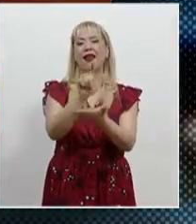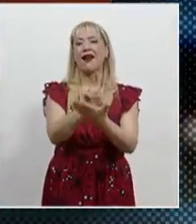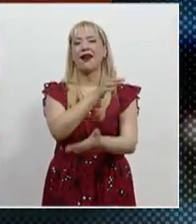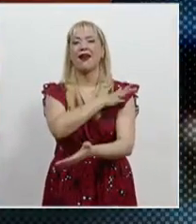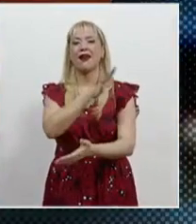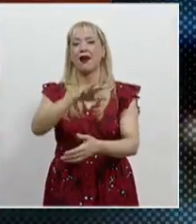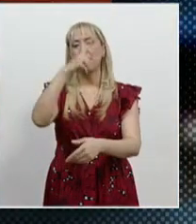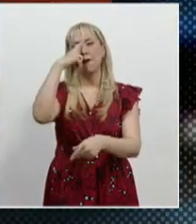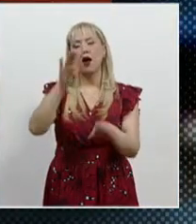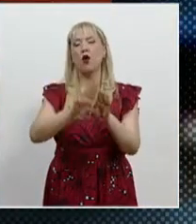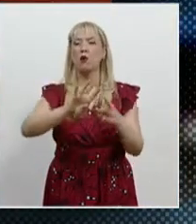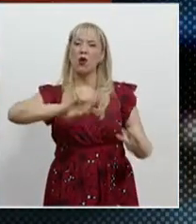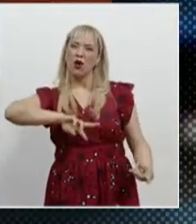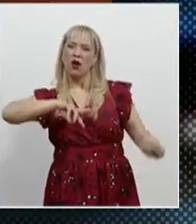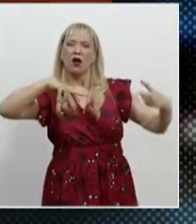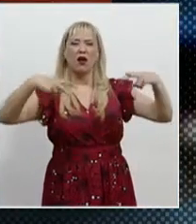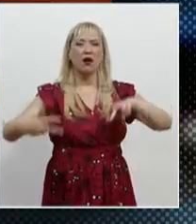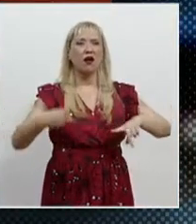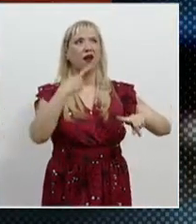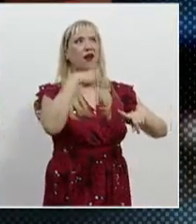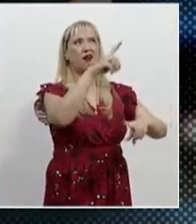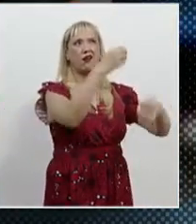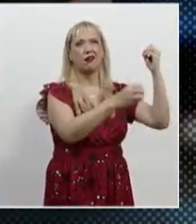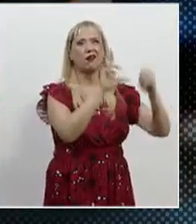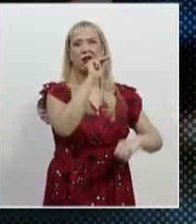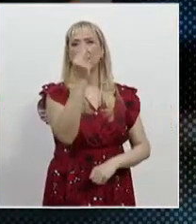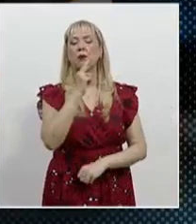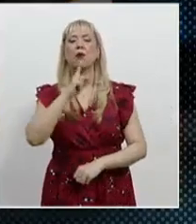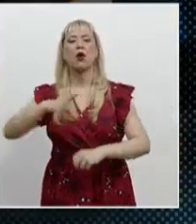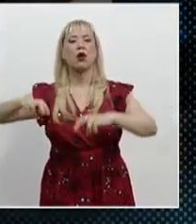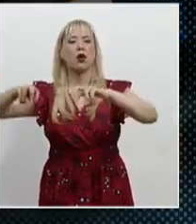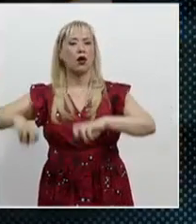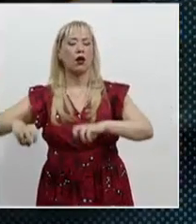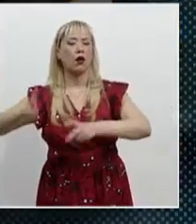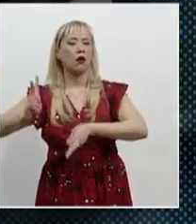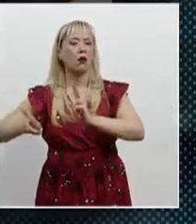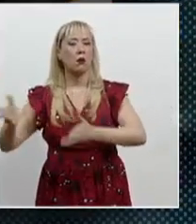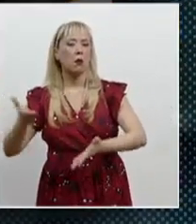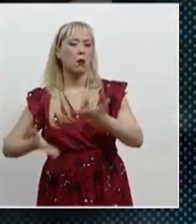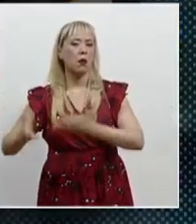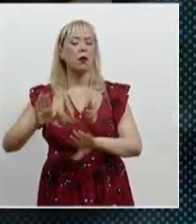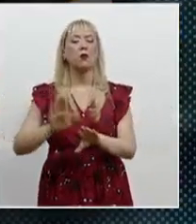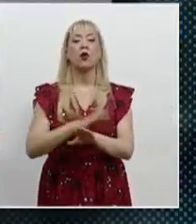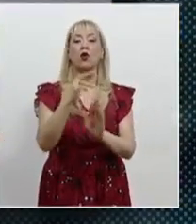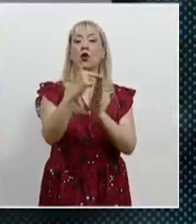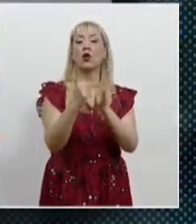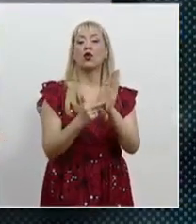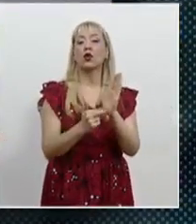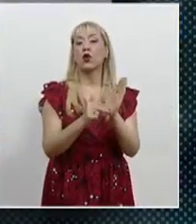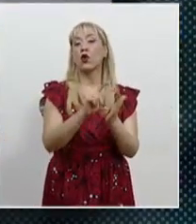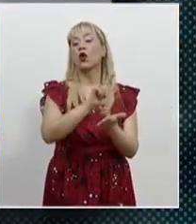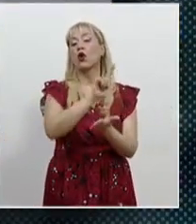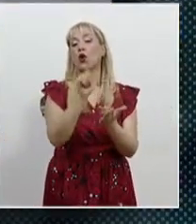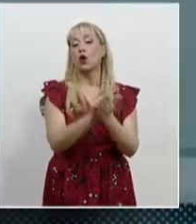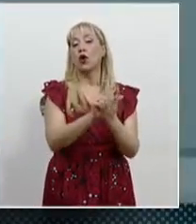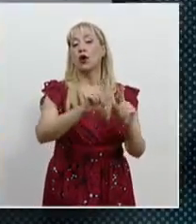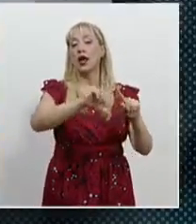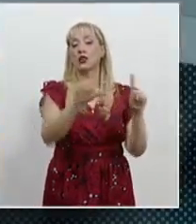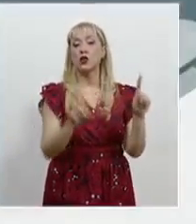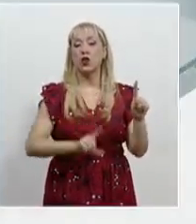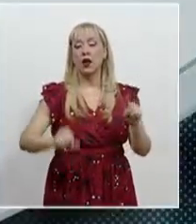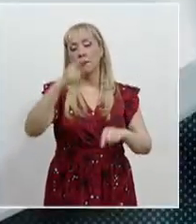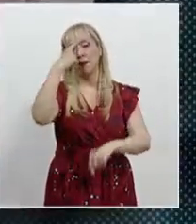Mecanismos Alternativos de Solución de Controversias, de cara a la implementación del Código Nacional de Procedimientos Civiles y Familiares.